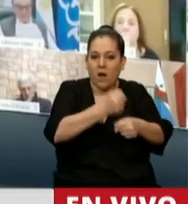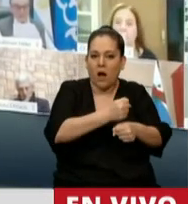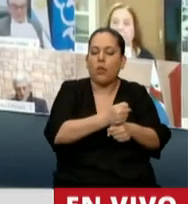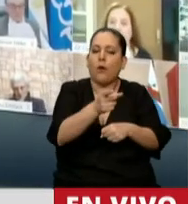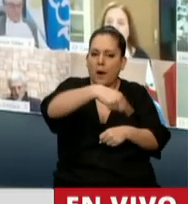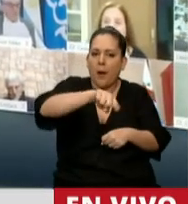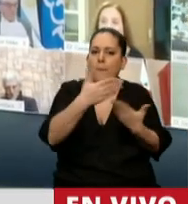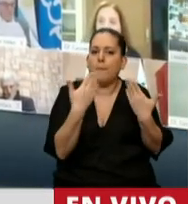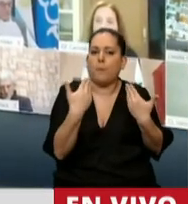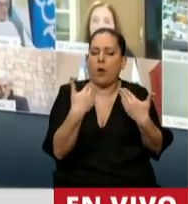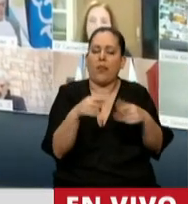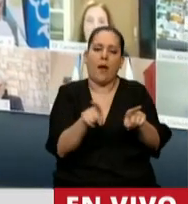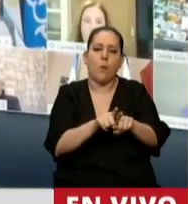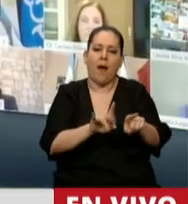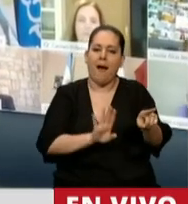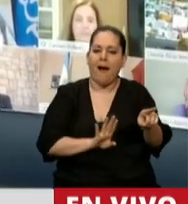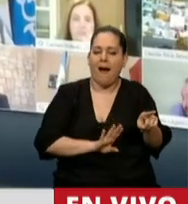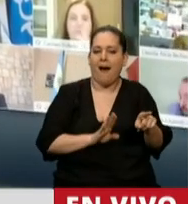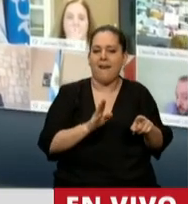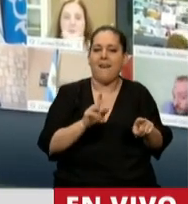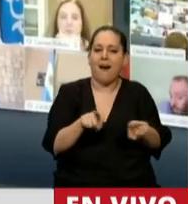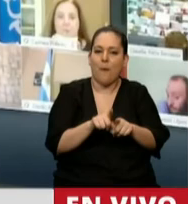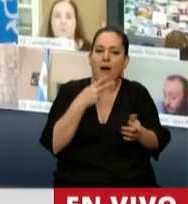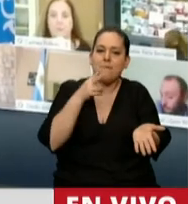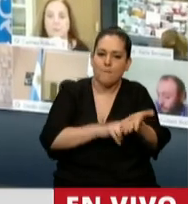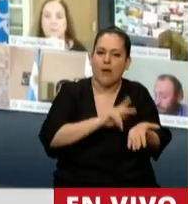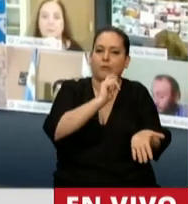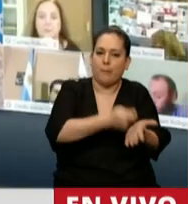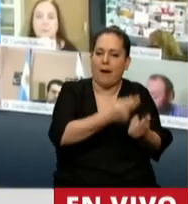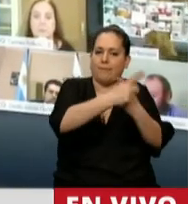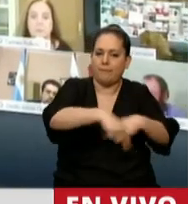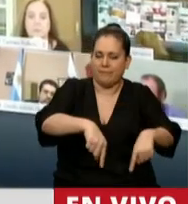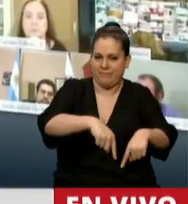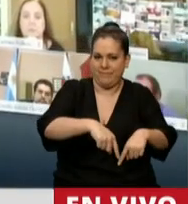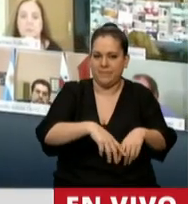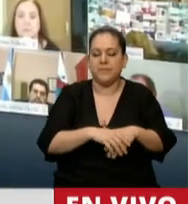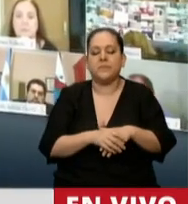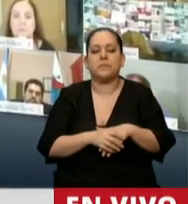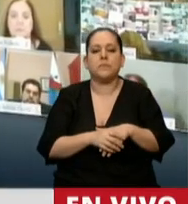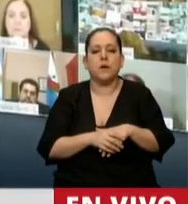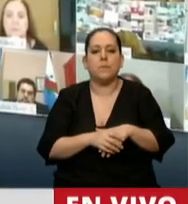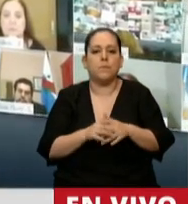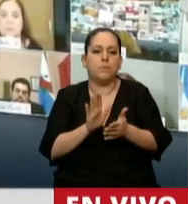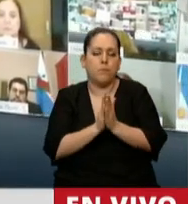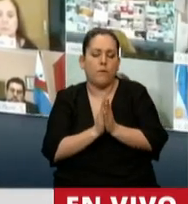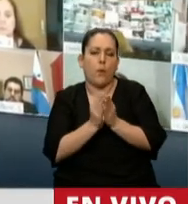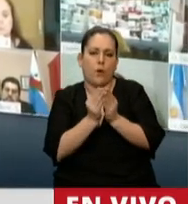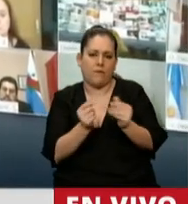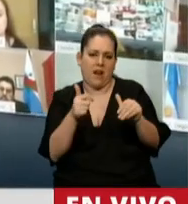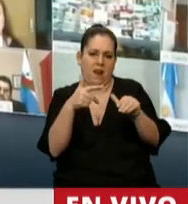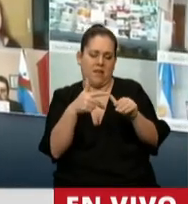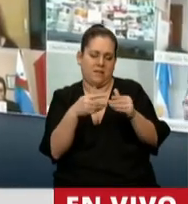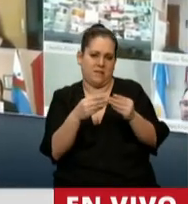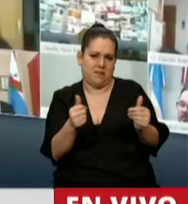seguir manteniendo ganas de contribuir con nuestros impuestos. Señores diputados y deputadas,